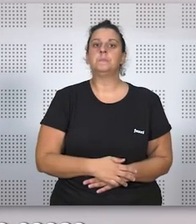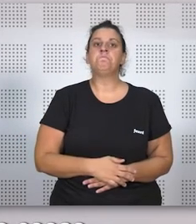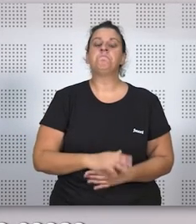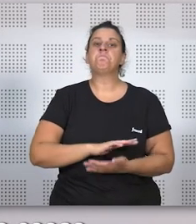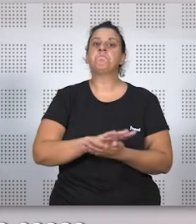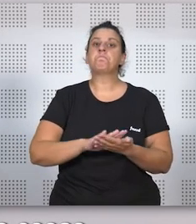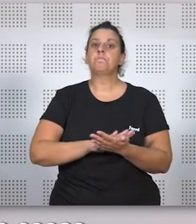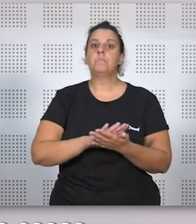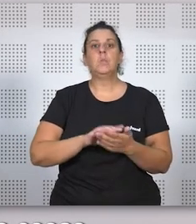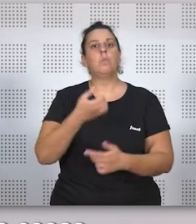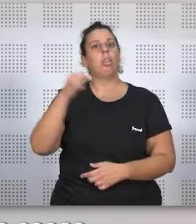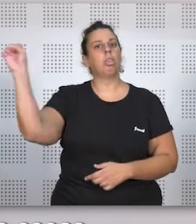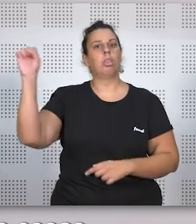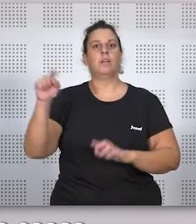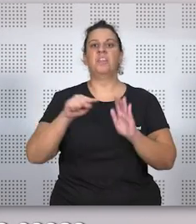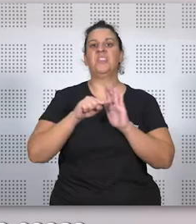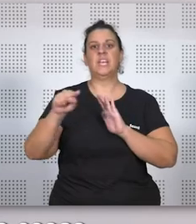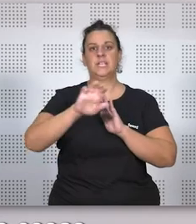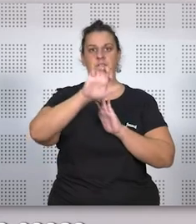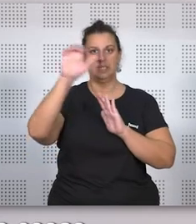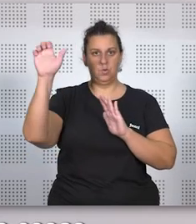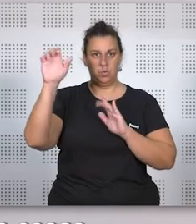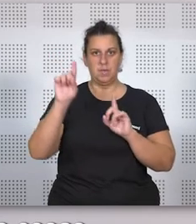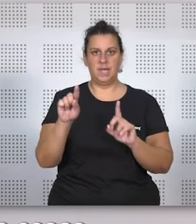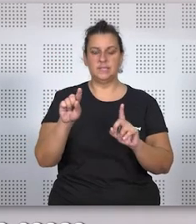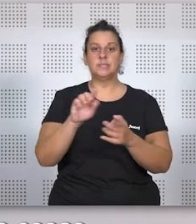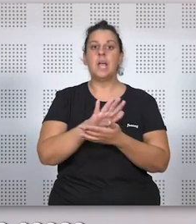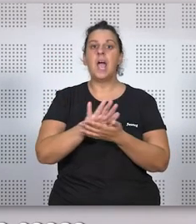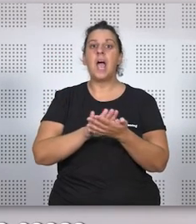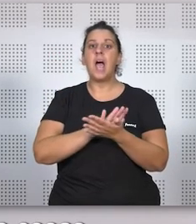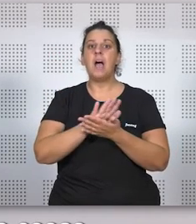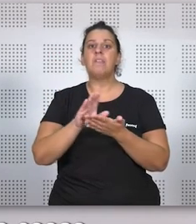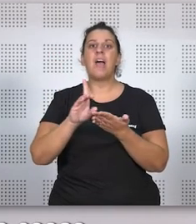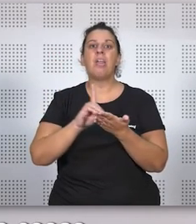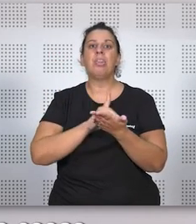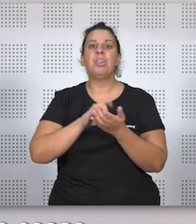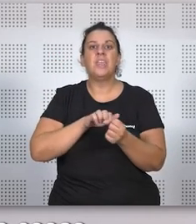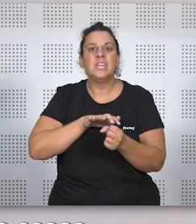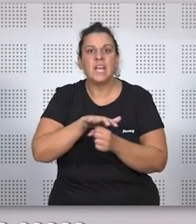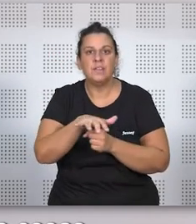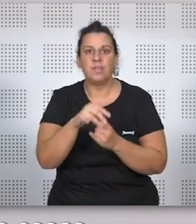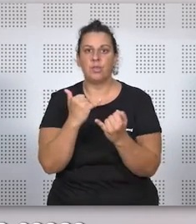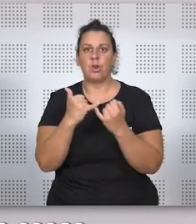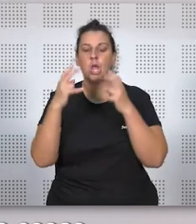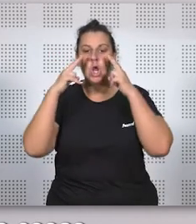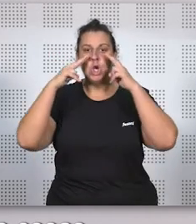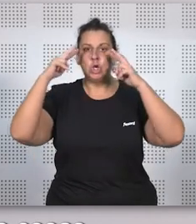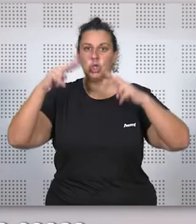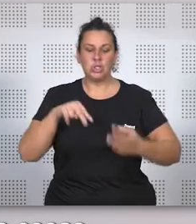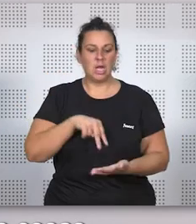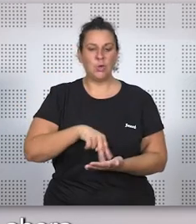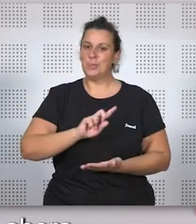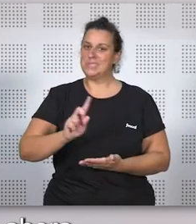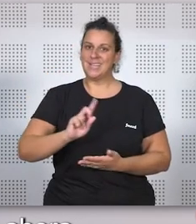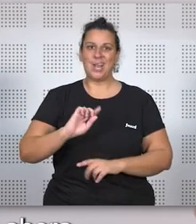algunas directivas europeas y que, entre otras cosas, habla de la digitalización de actos notariales y